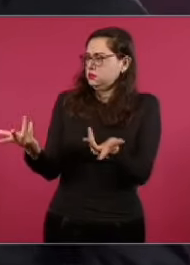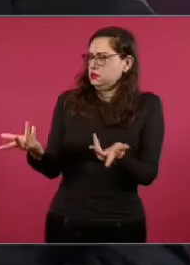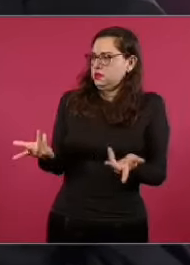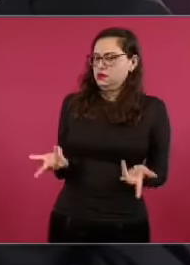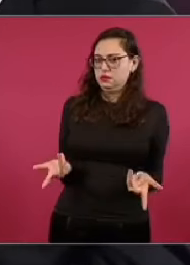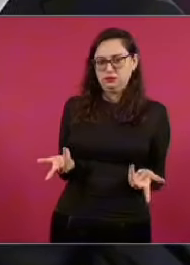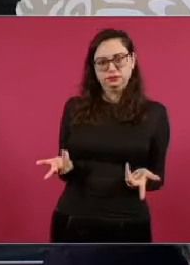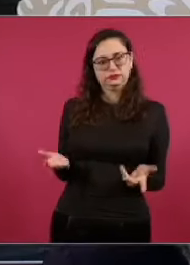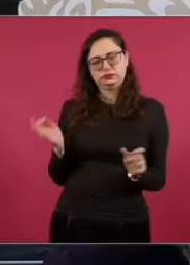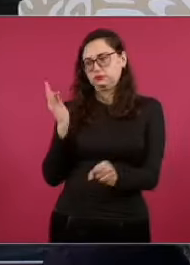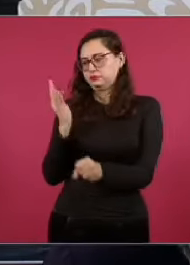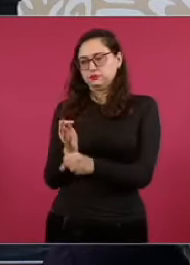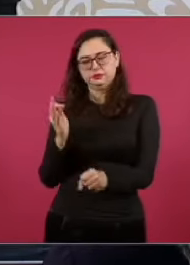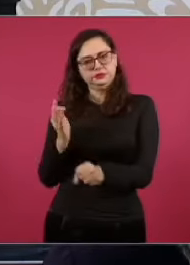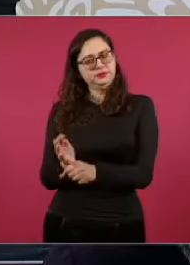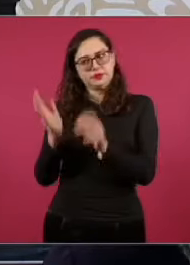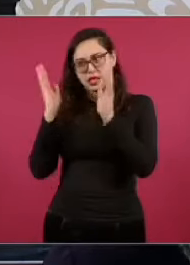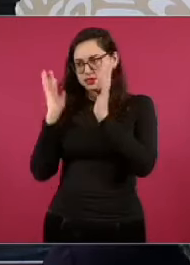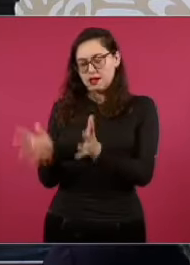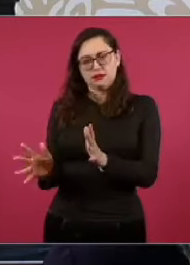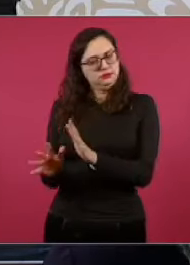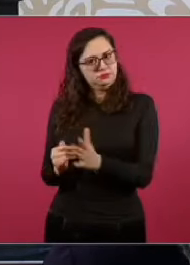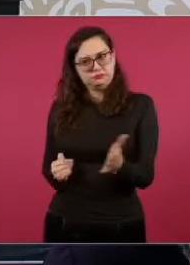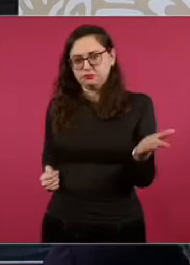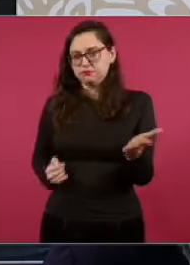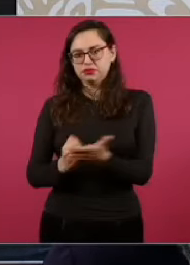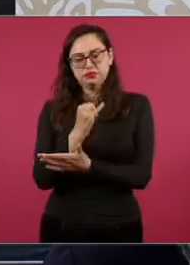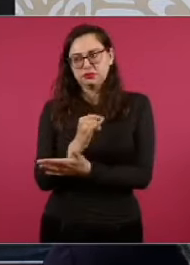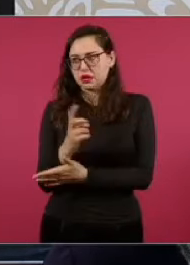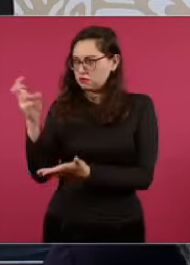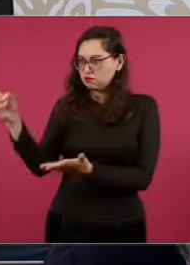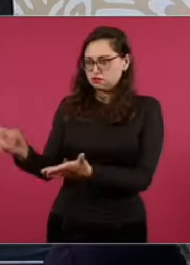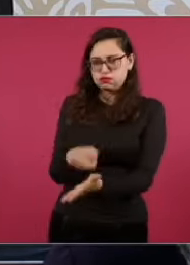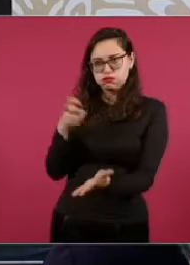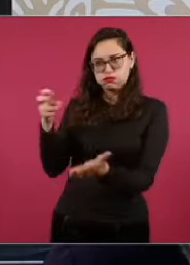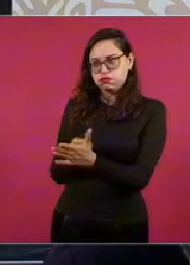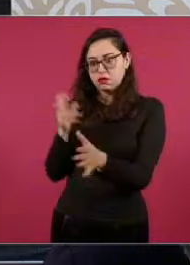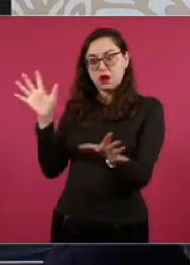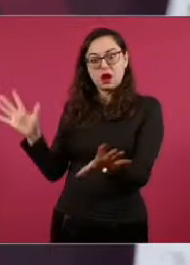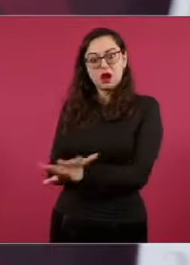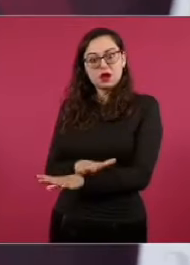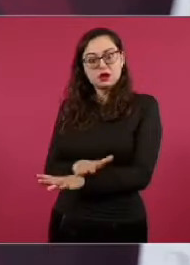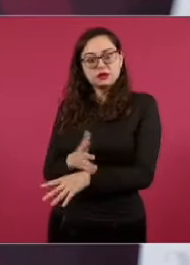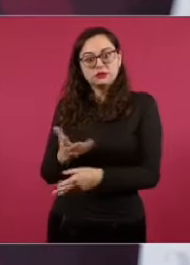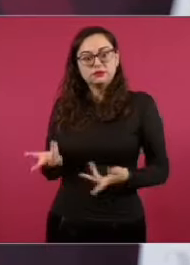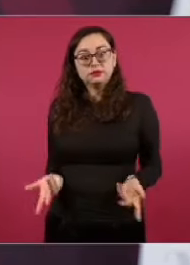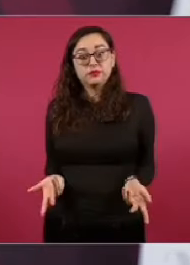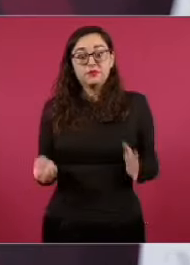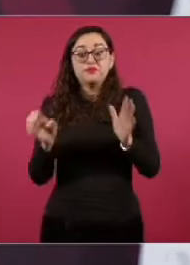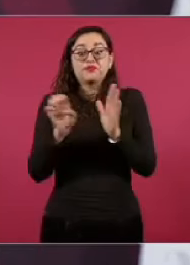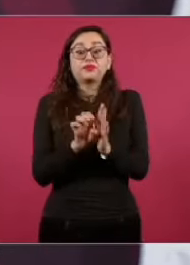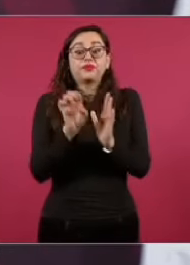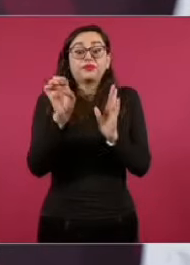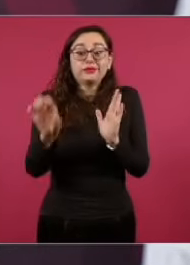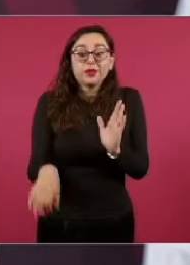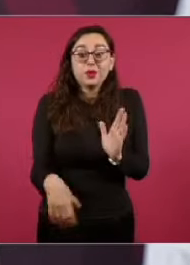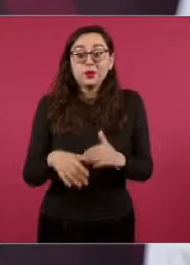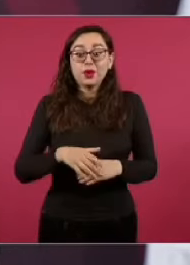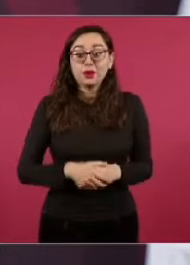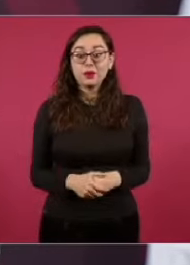cosas de cómo, a pesar de que están en huelga, los jueces. Entonces,